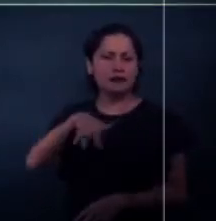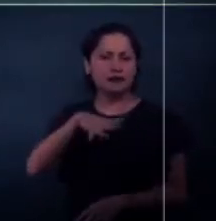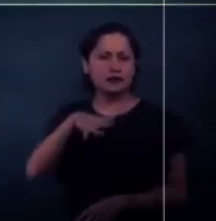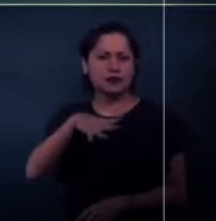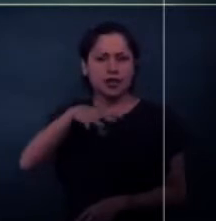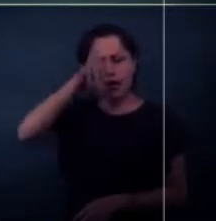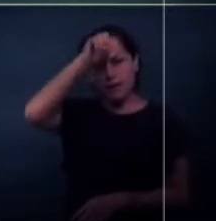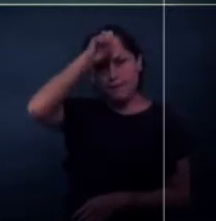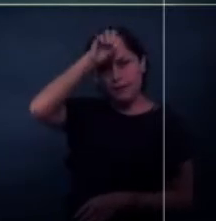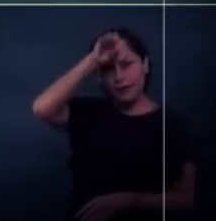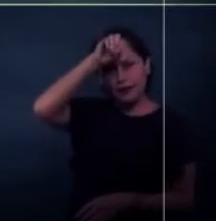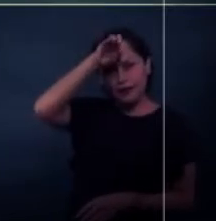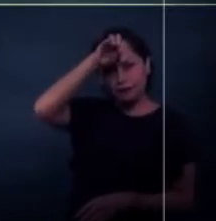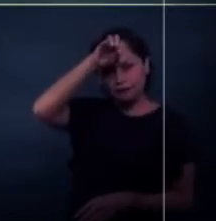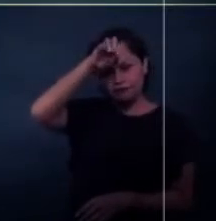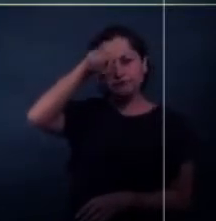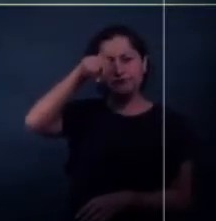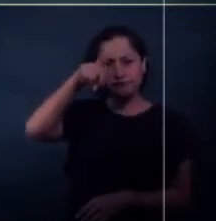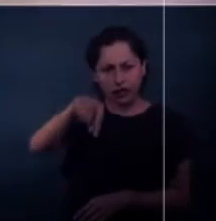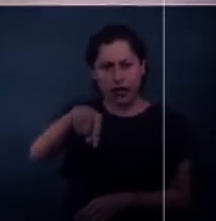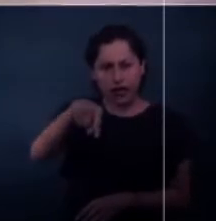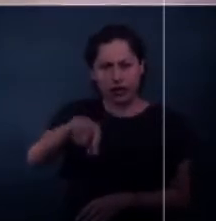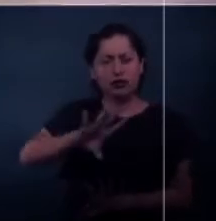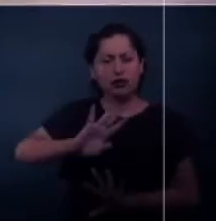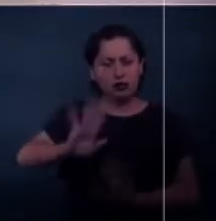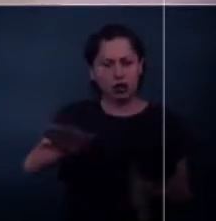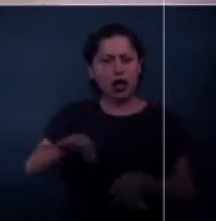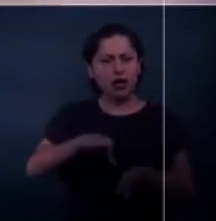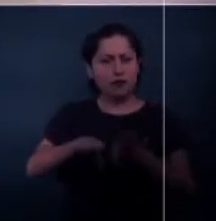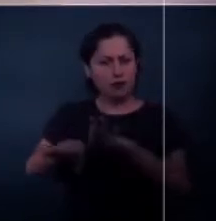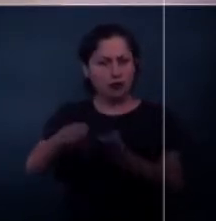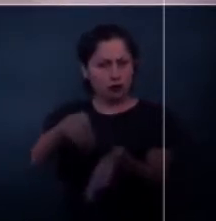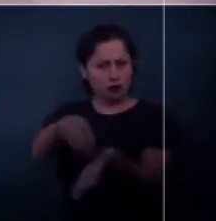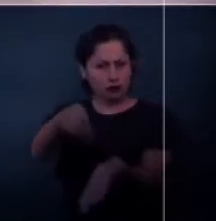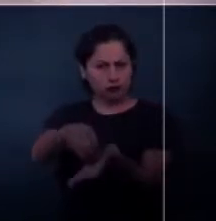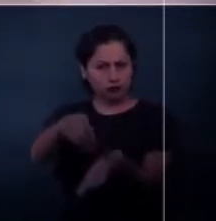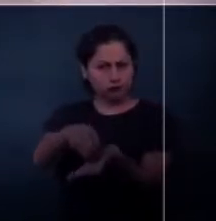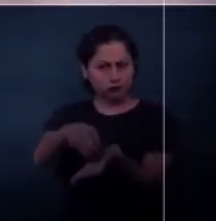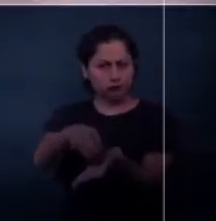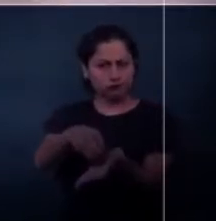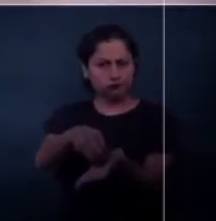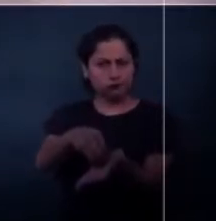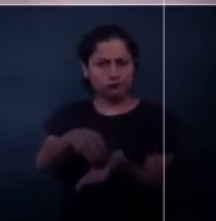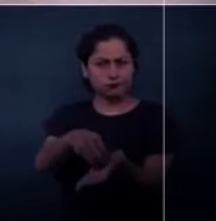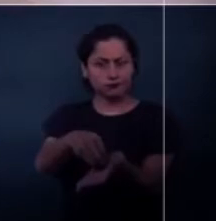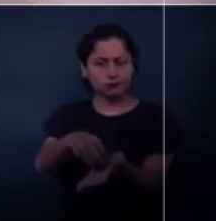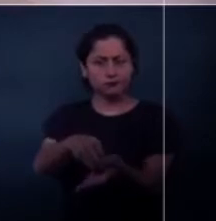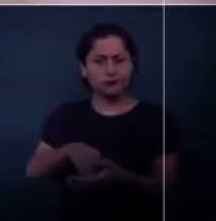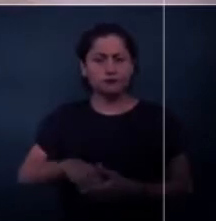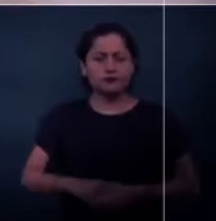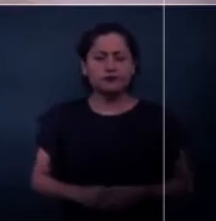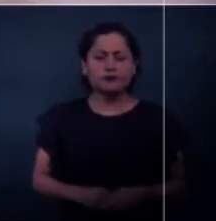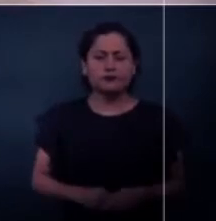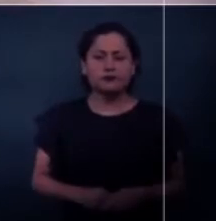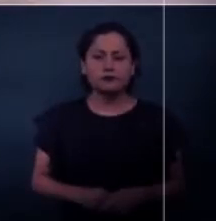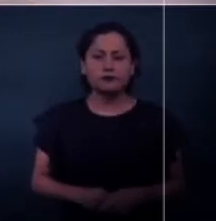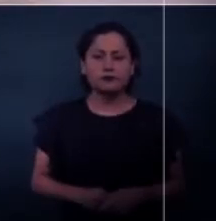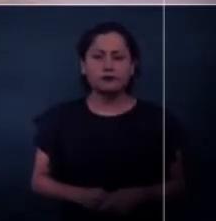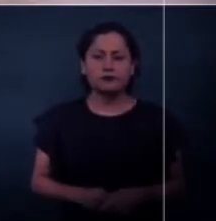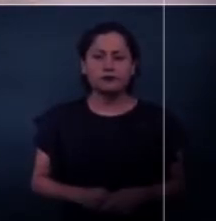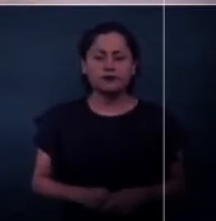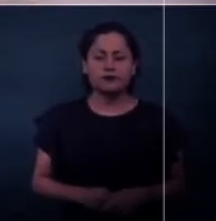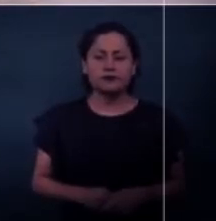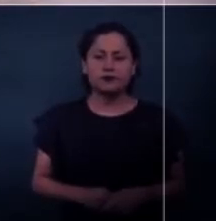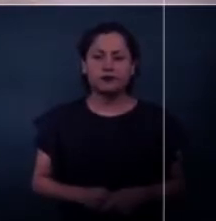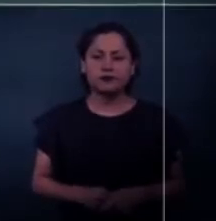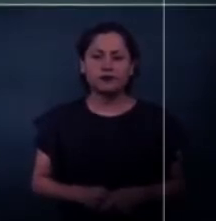están trabajando, se ha ido